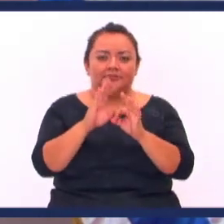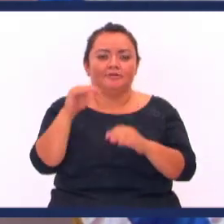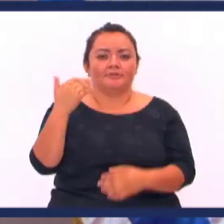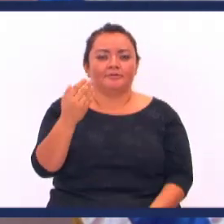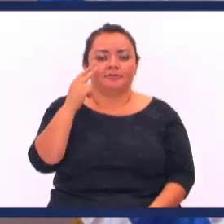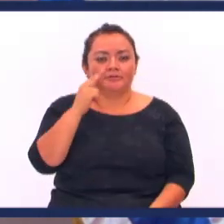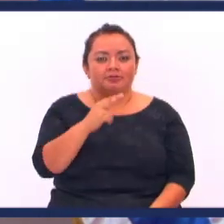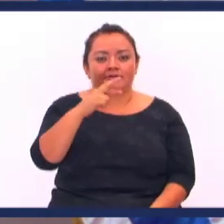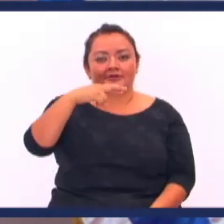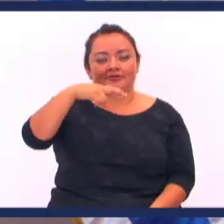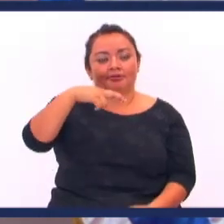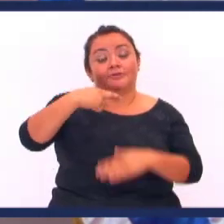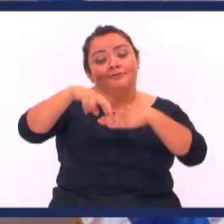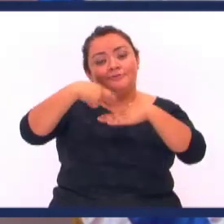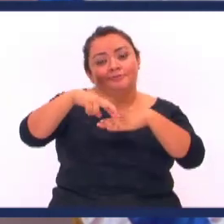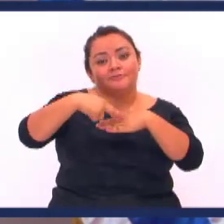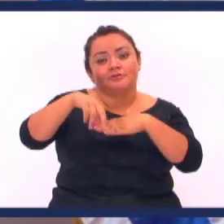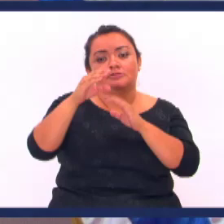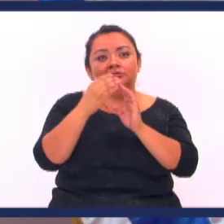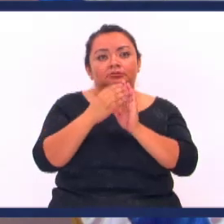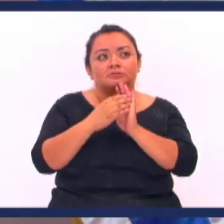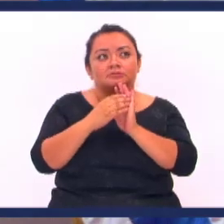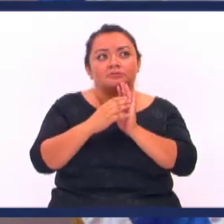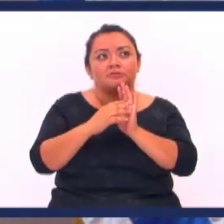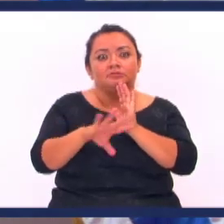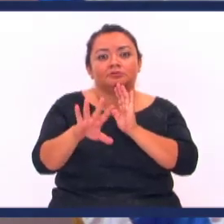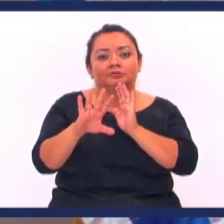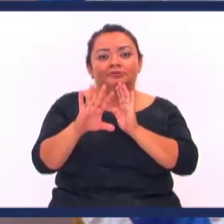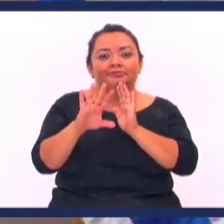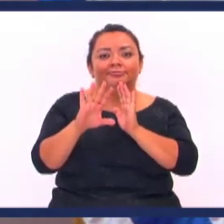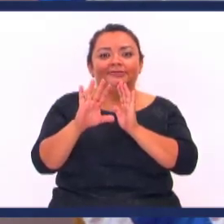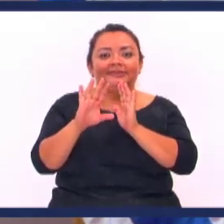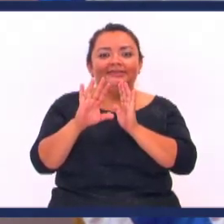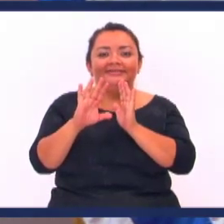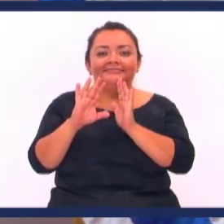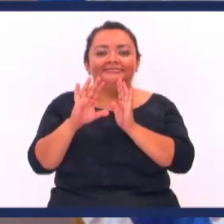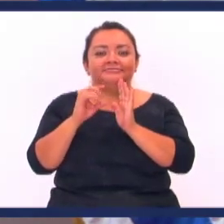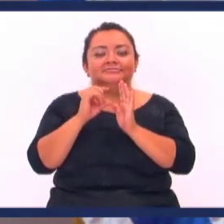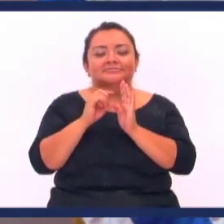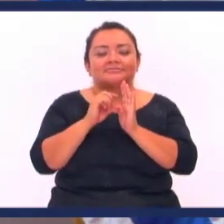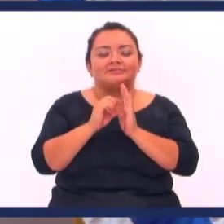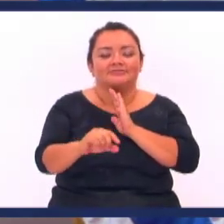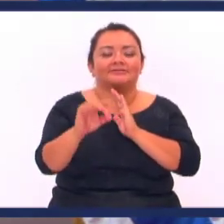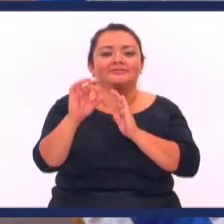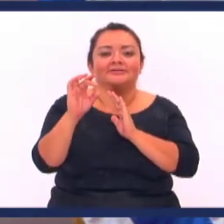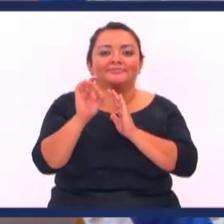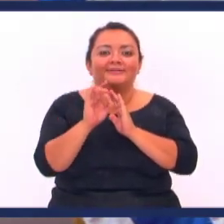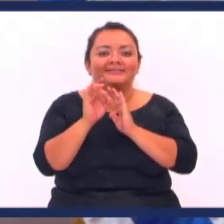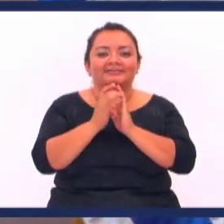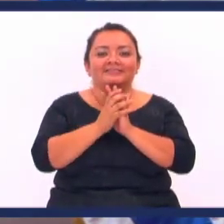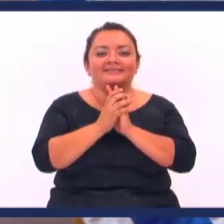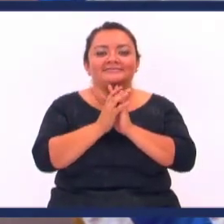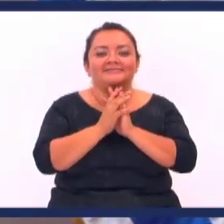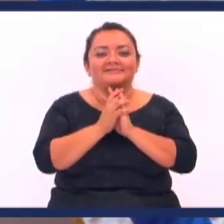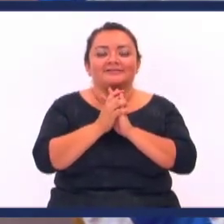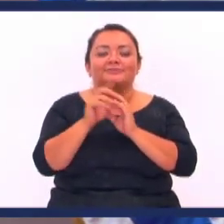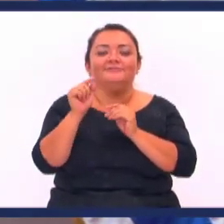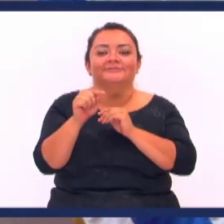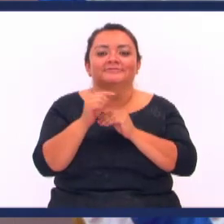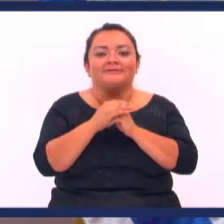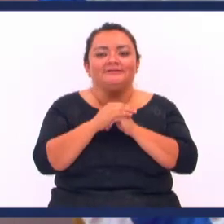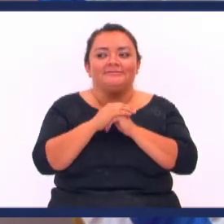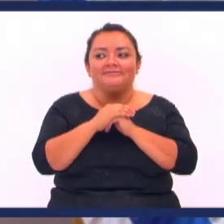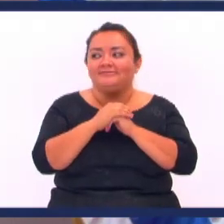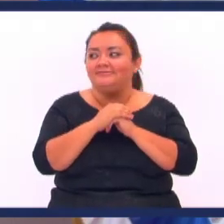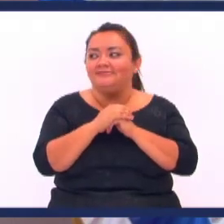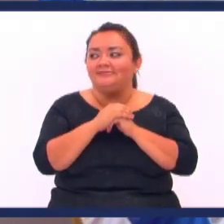haber visto Romanos 8 5, 8 Quiero que corra por favor A Filipenses 4, 13 Usted ya se lo puede De memoria Usted que esté en casa Se lo puede A ver quien lo